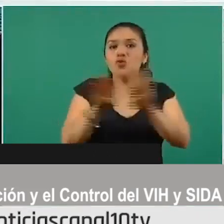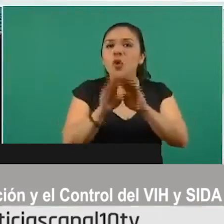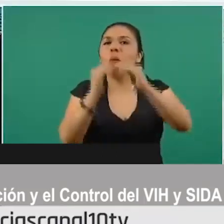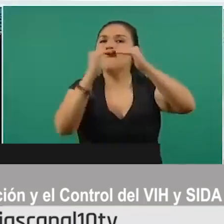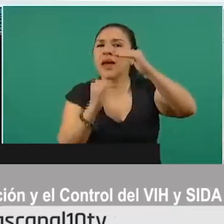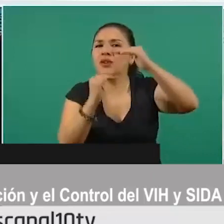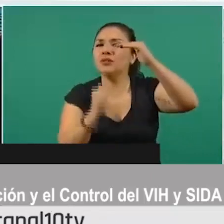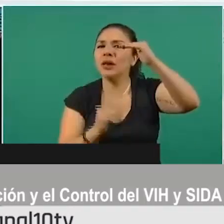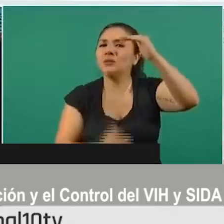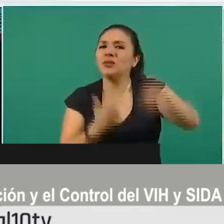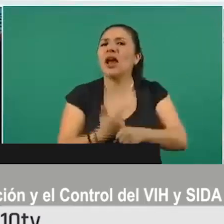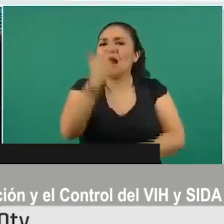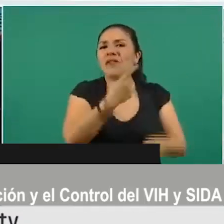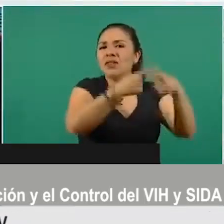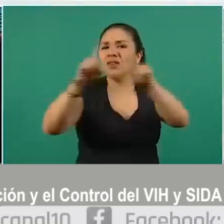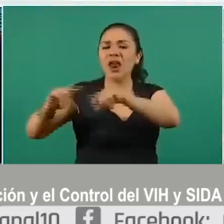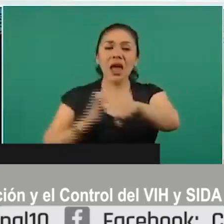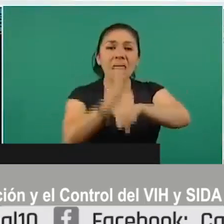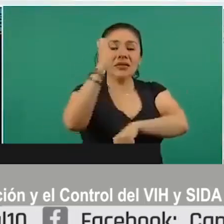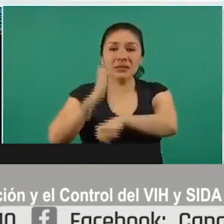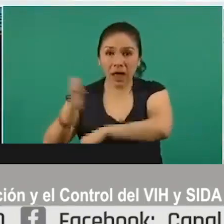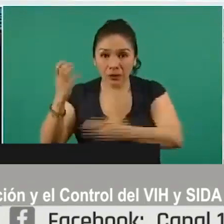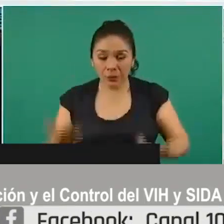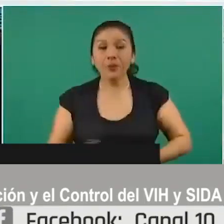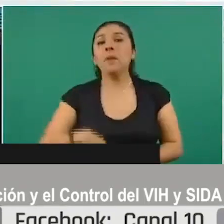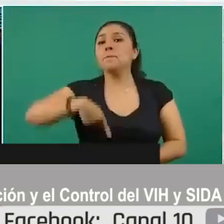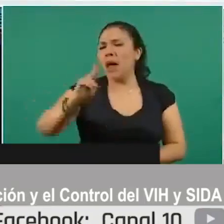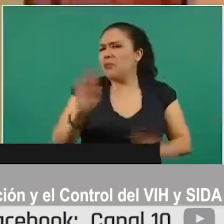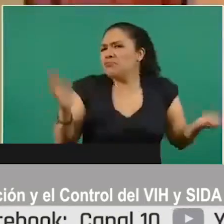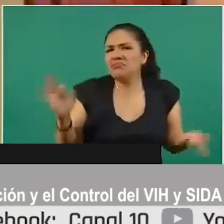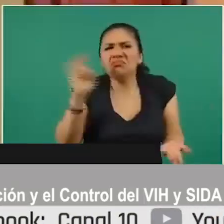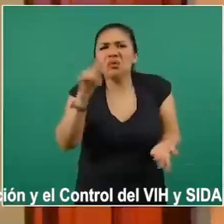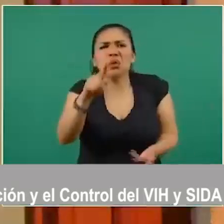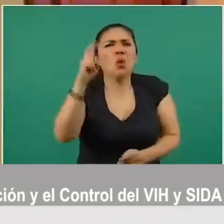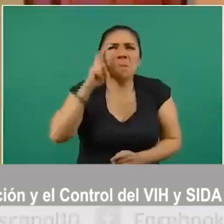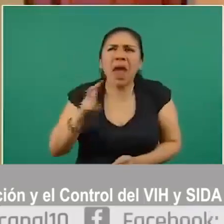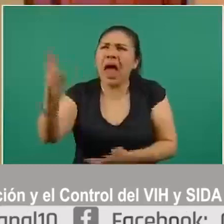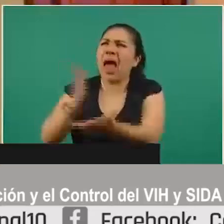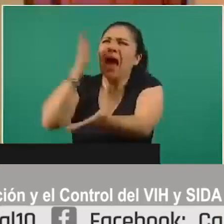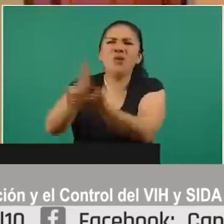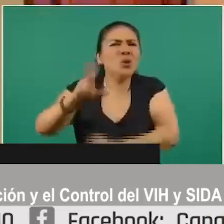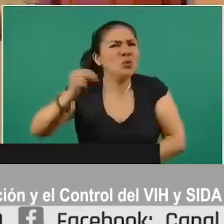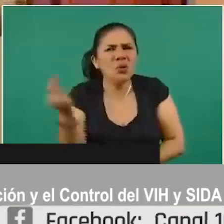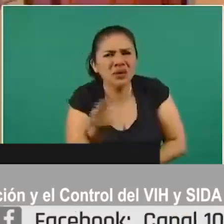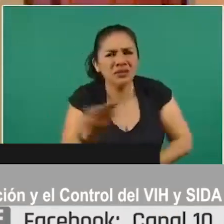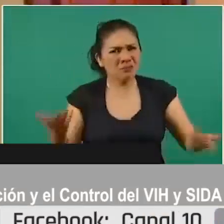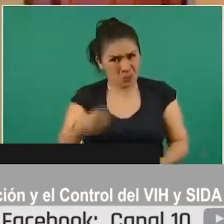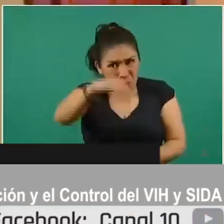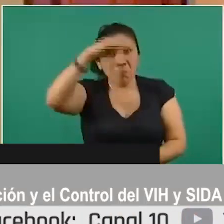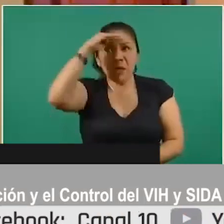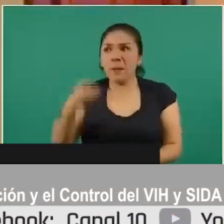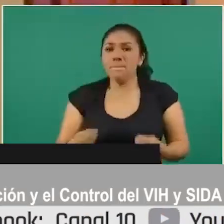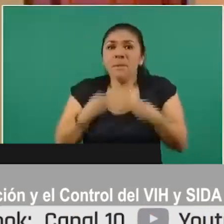disminución del riesgo en cada una de las entidades federativas. Pero a lo mejor si no tienen un viaje esencial, pensemos en las personas